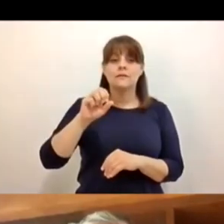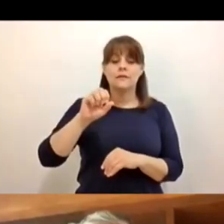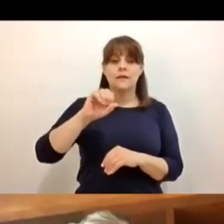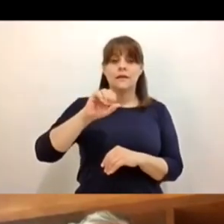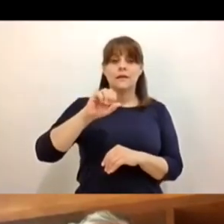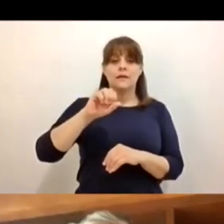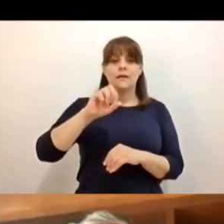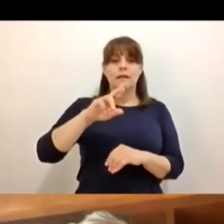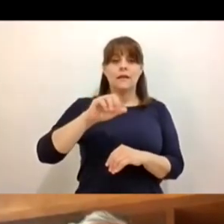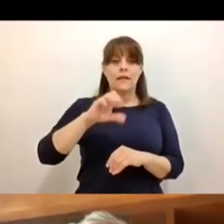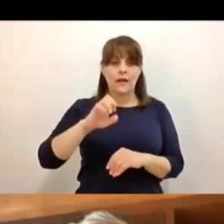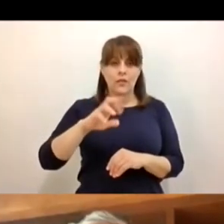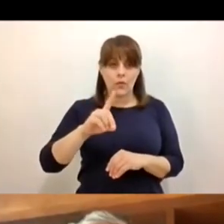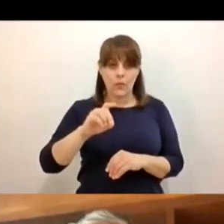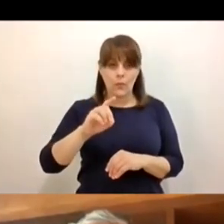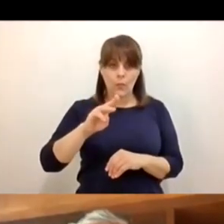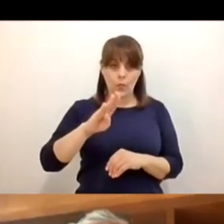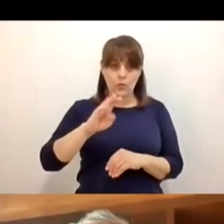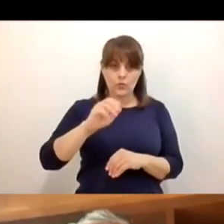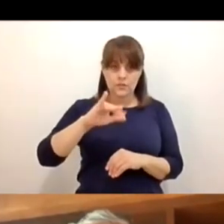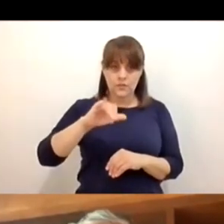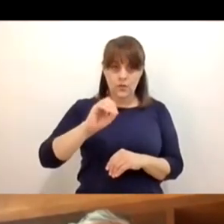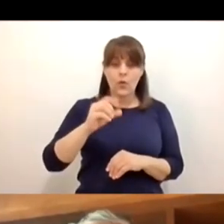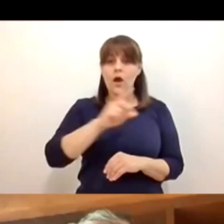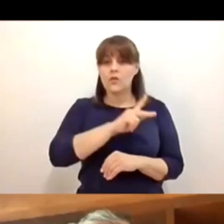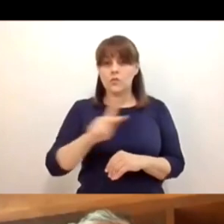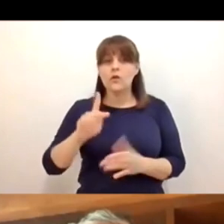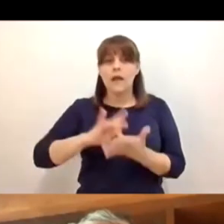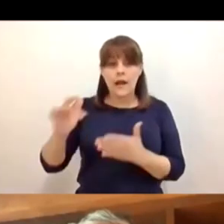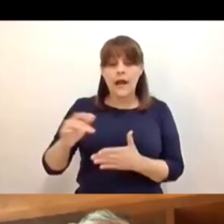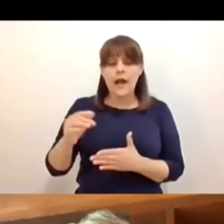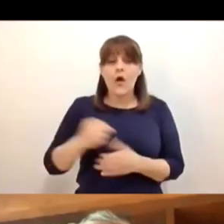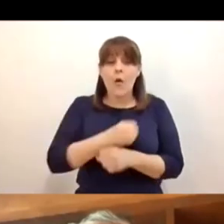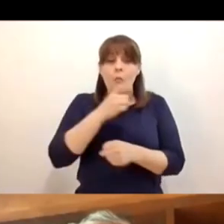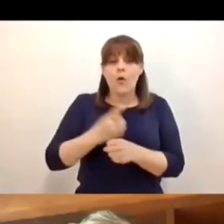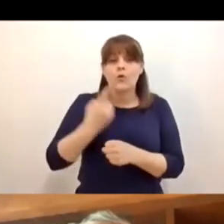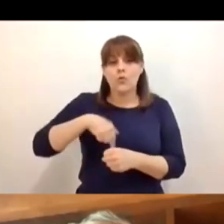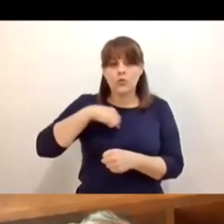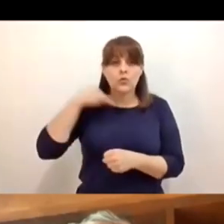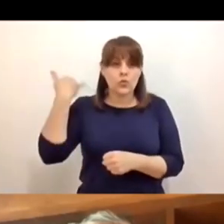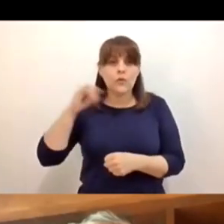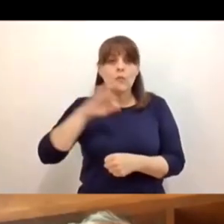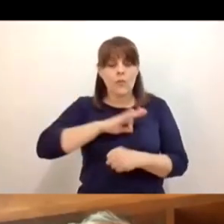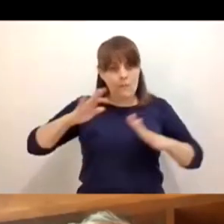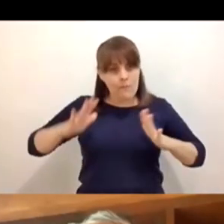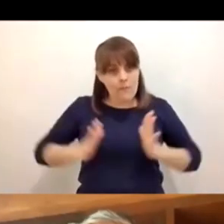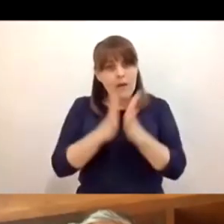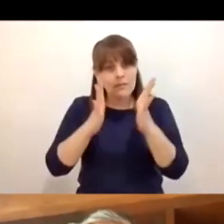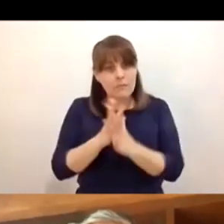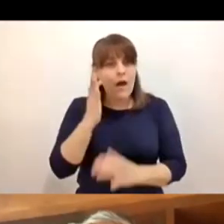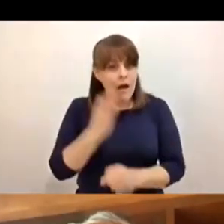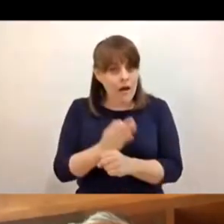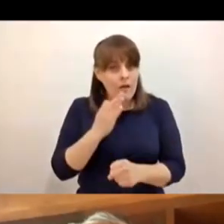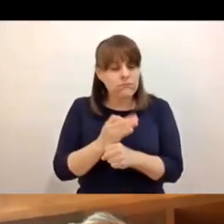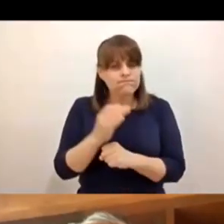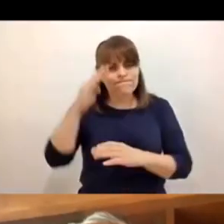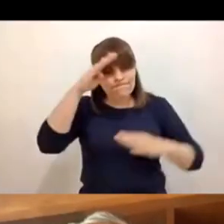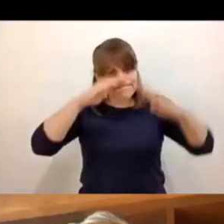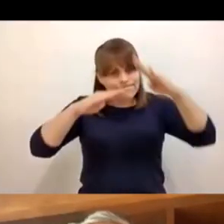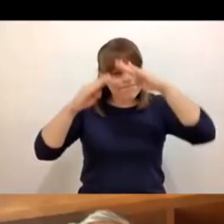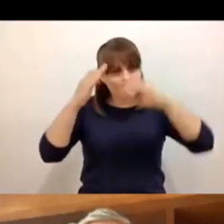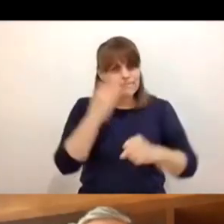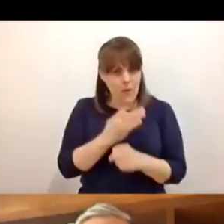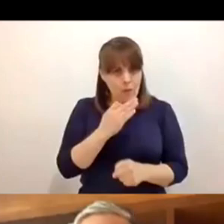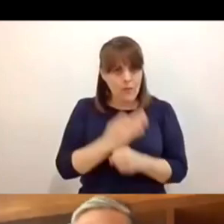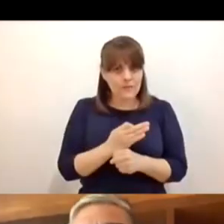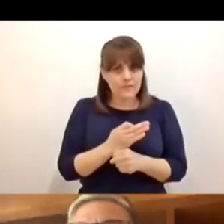darnos la oportunidad a Yucatán de poder estar presentes en este ejercicio tan interesante. Enviar